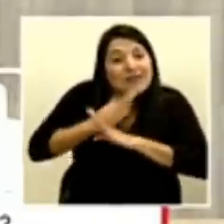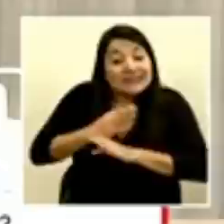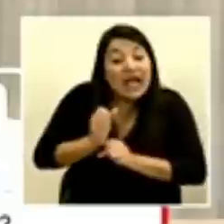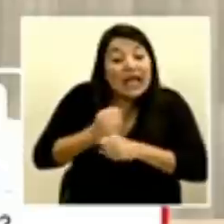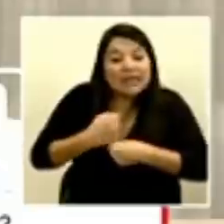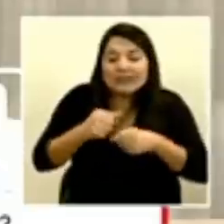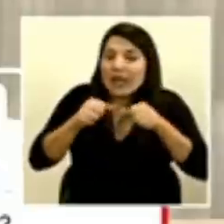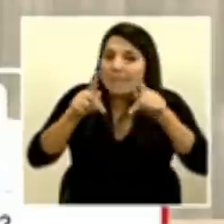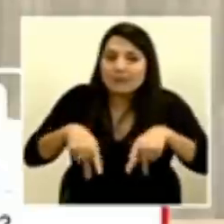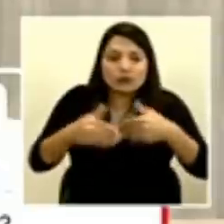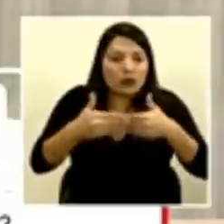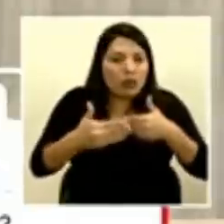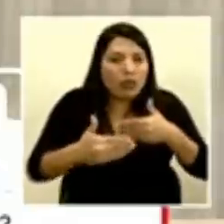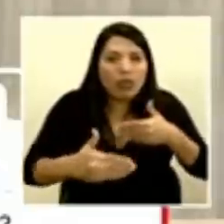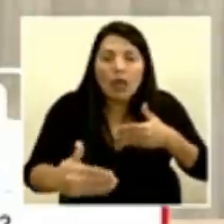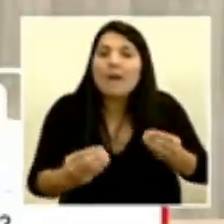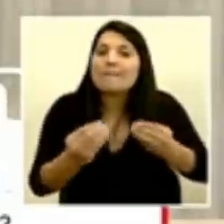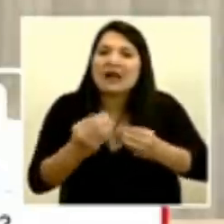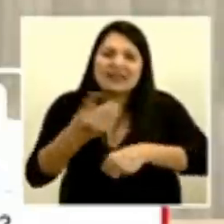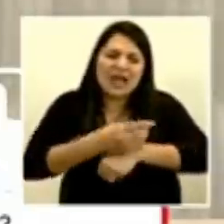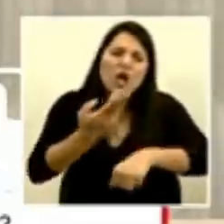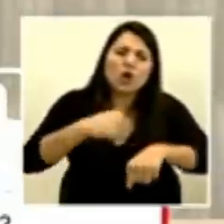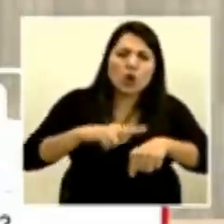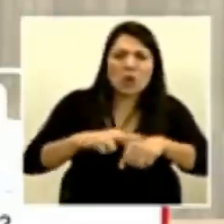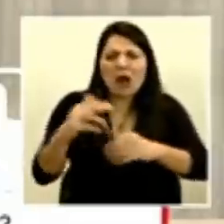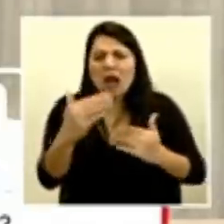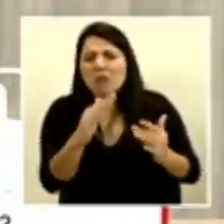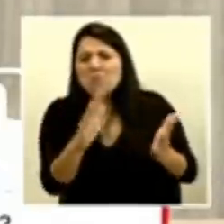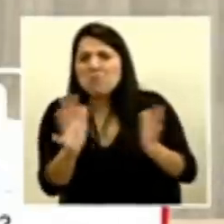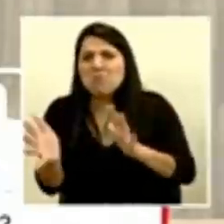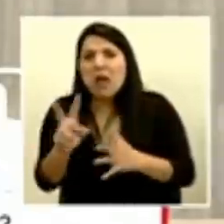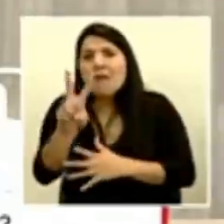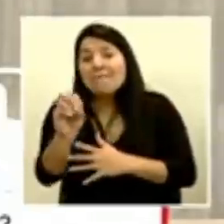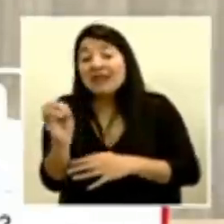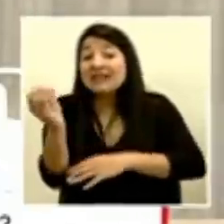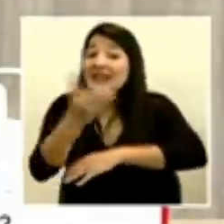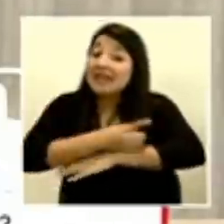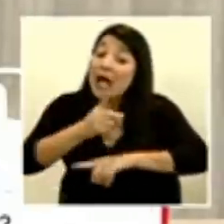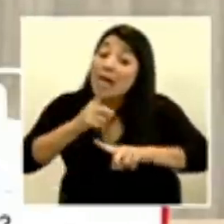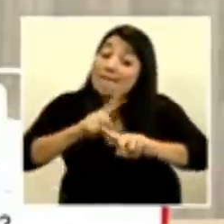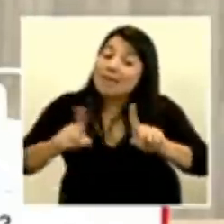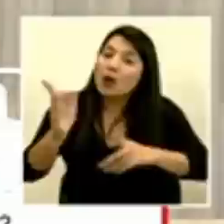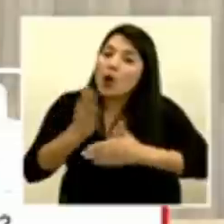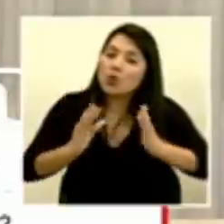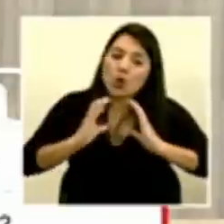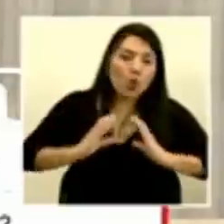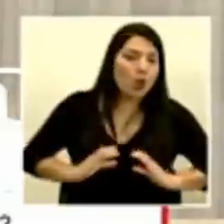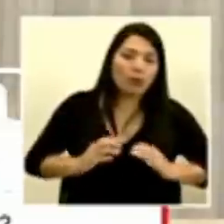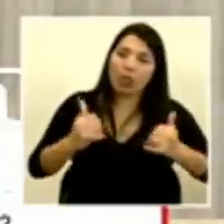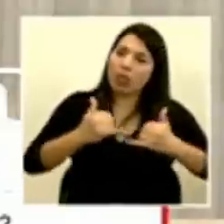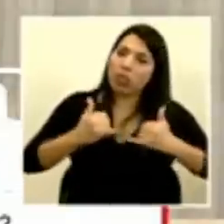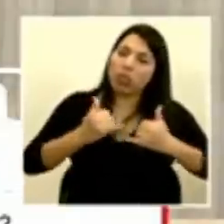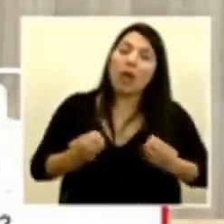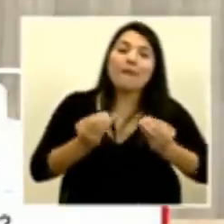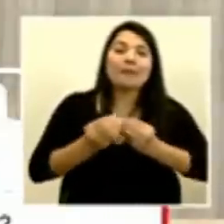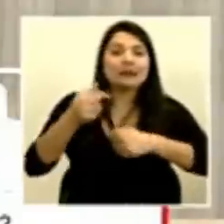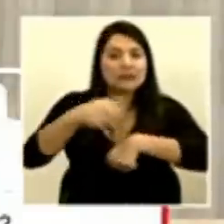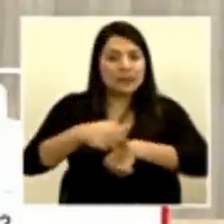mayoría de las personas que no dura más de 20 días en que logren expulsar el virus en las secreciones respiratorias.